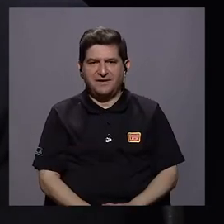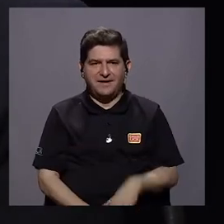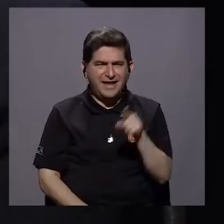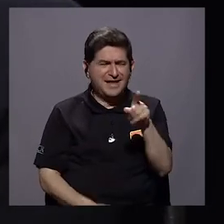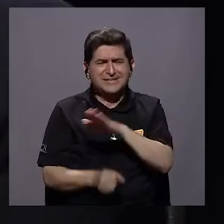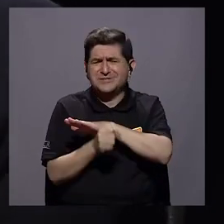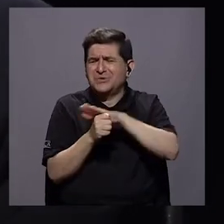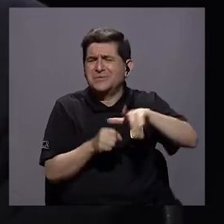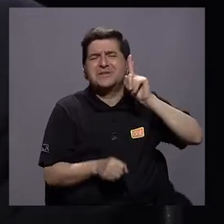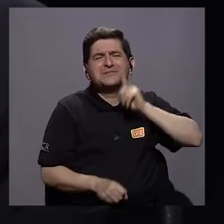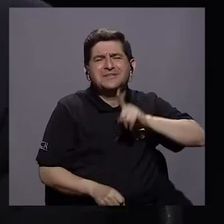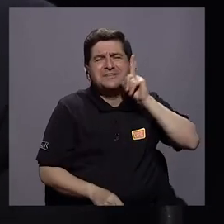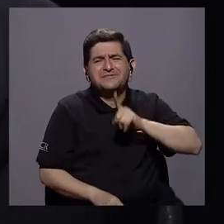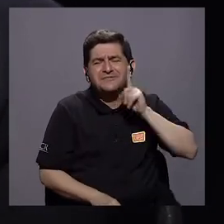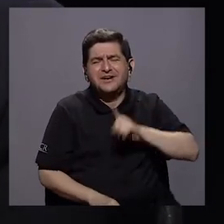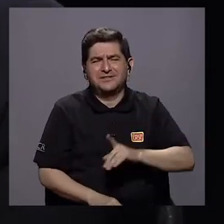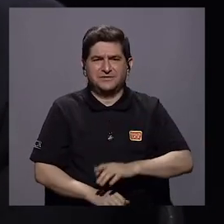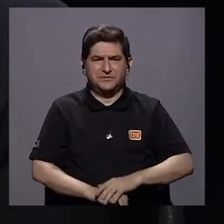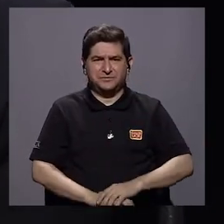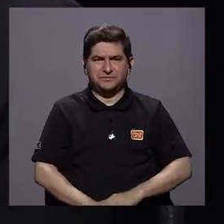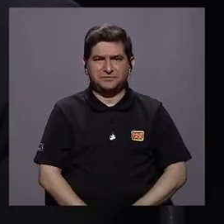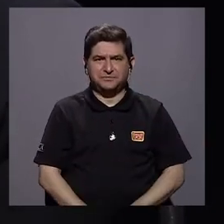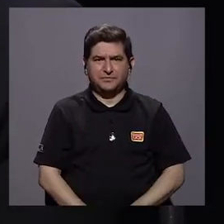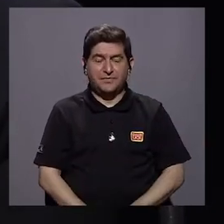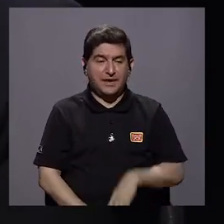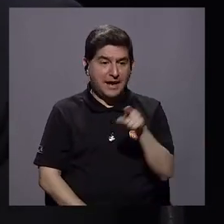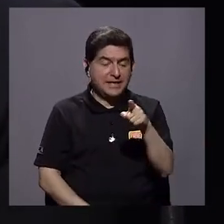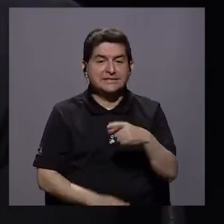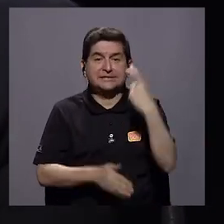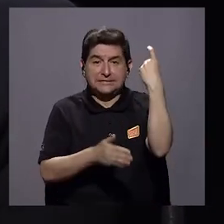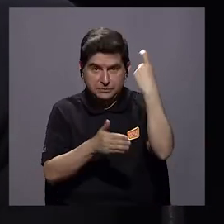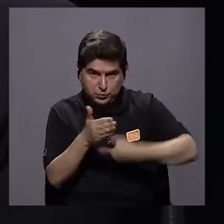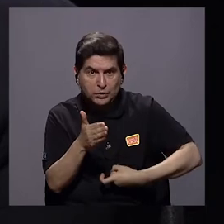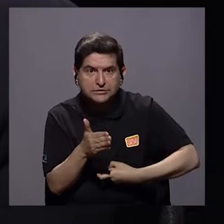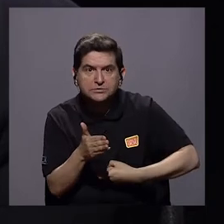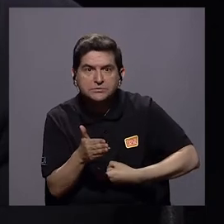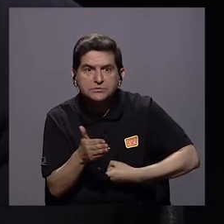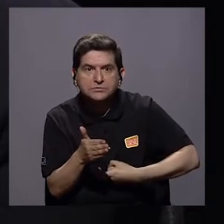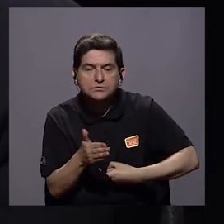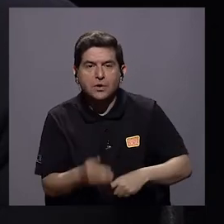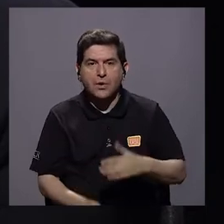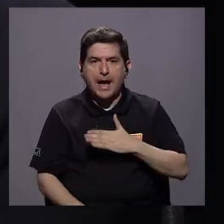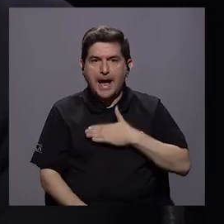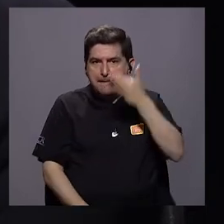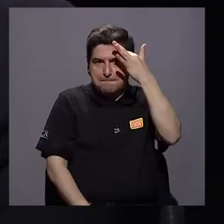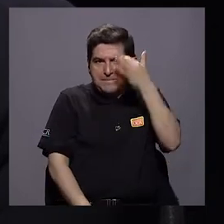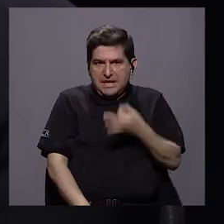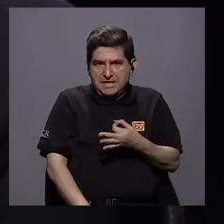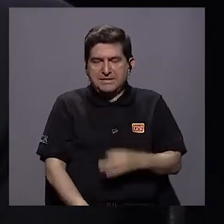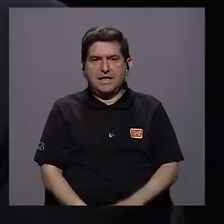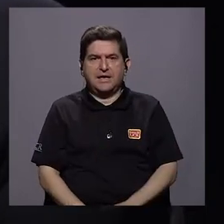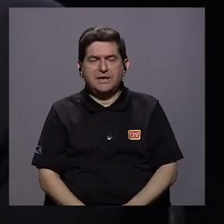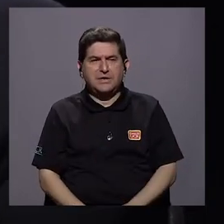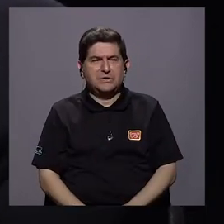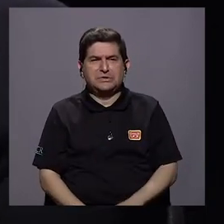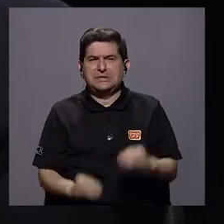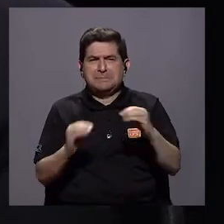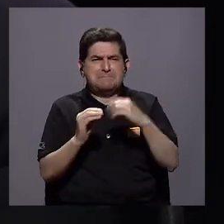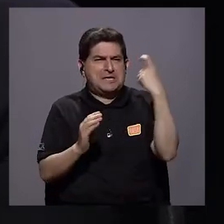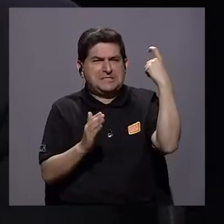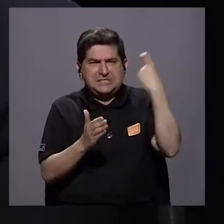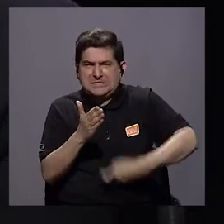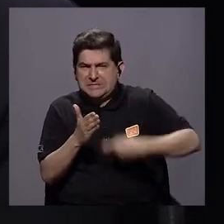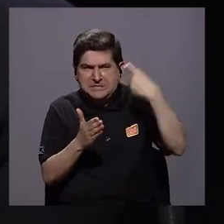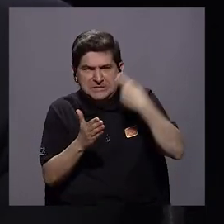Eso es absolutamente falso igualmente. Este es un impuesto, a mi criterio, de los más agresivos